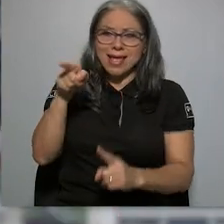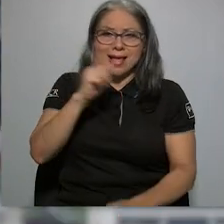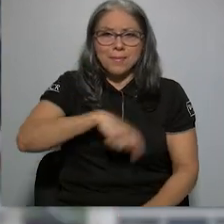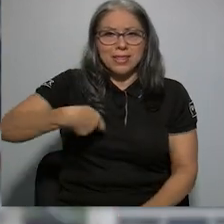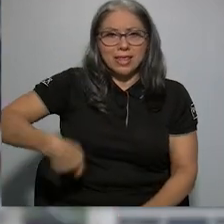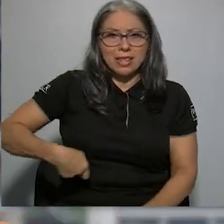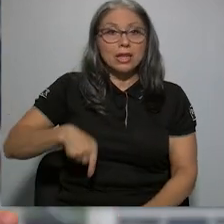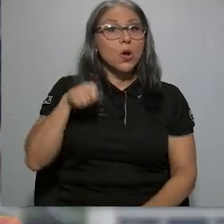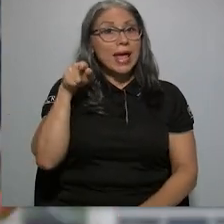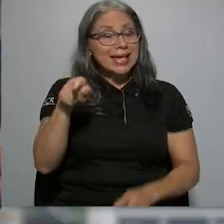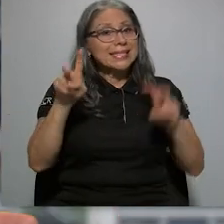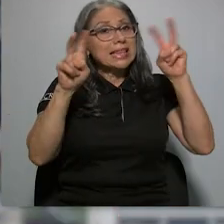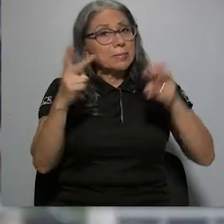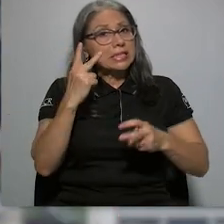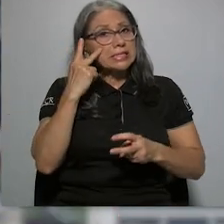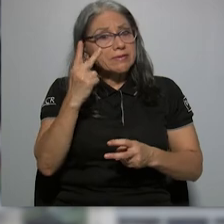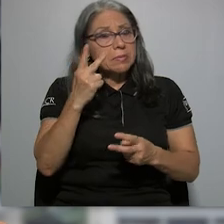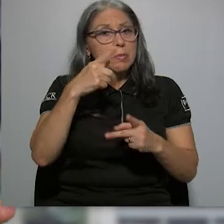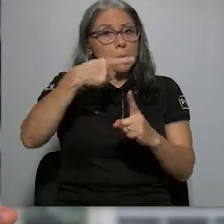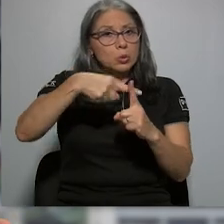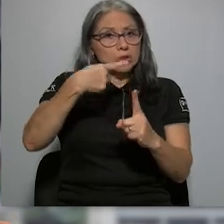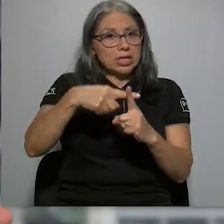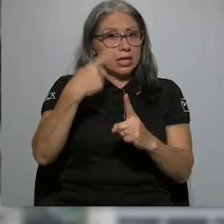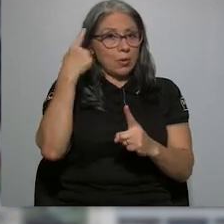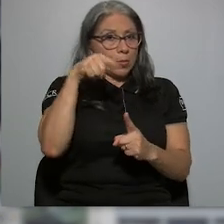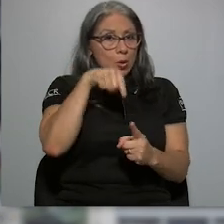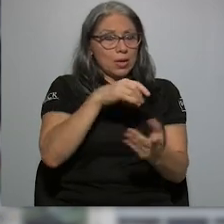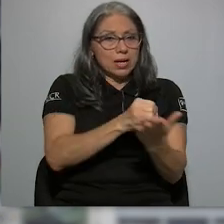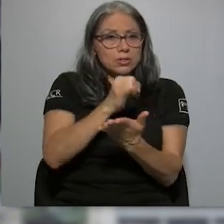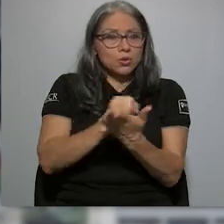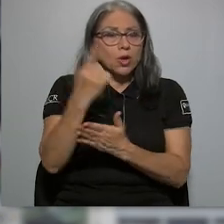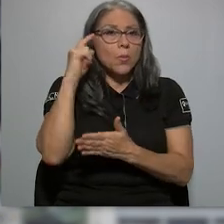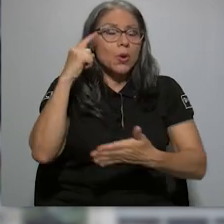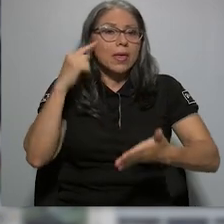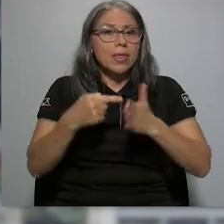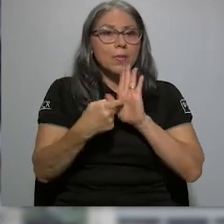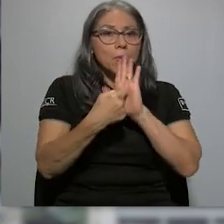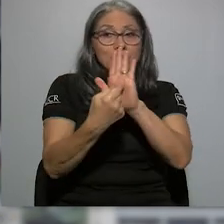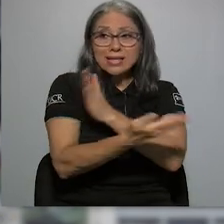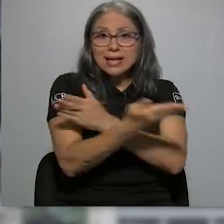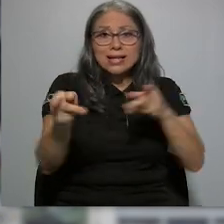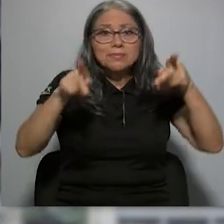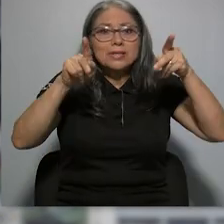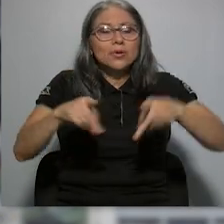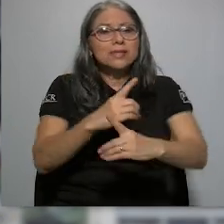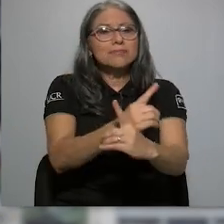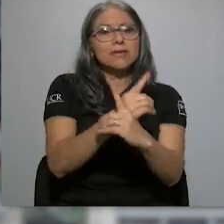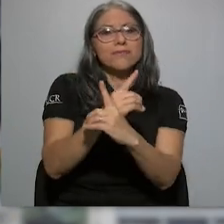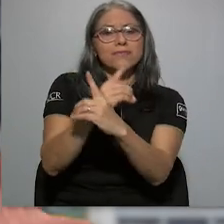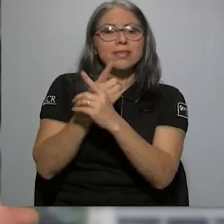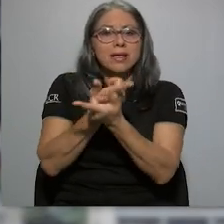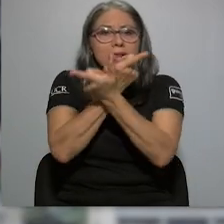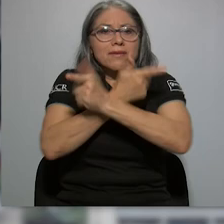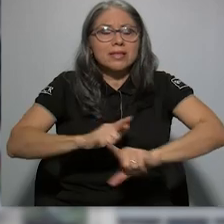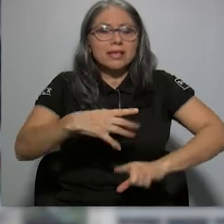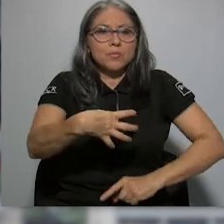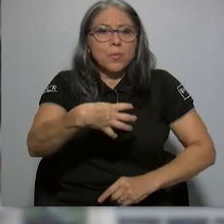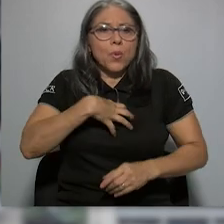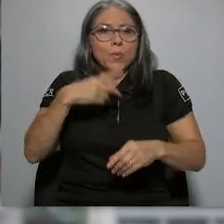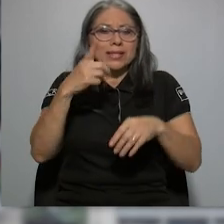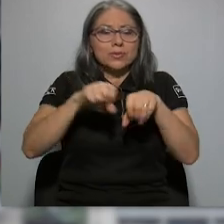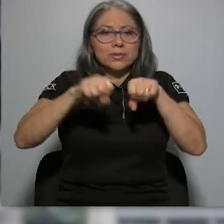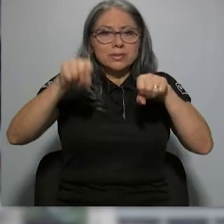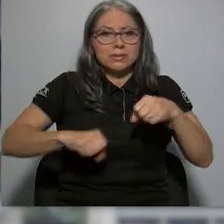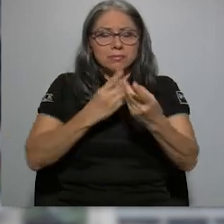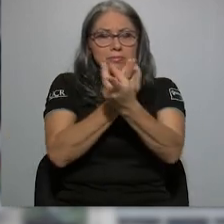aspecto analizado como positivo por el estudio, pues refleja una posición de defensa de las libertades propias de un